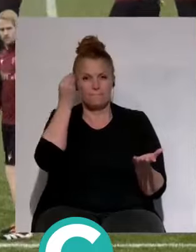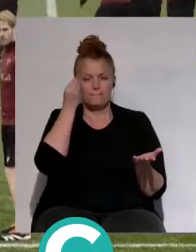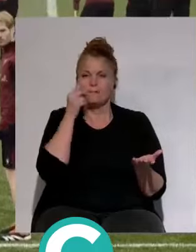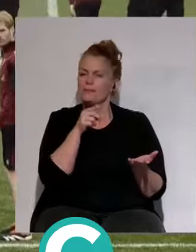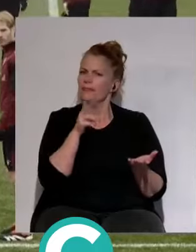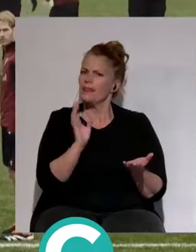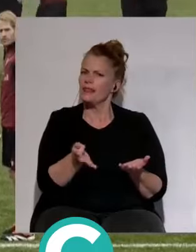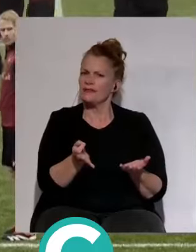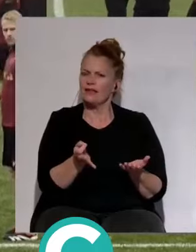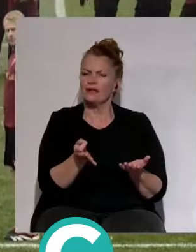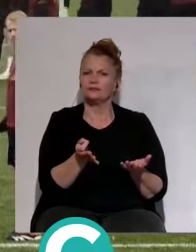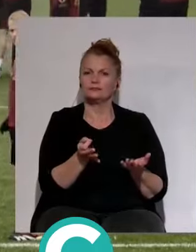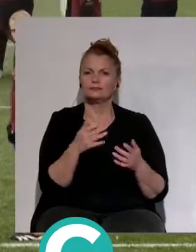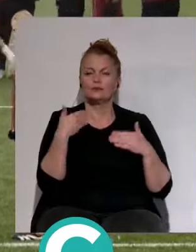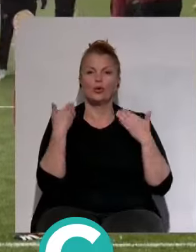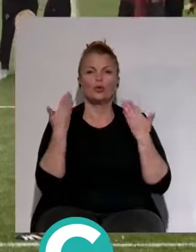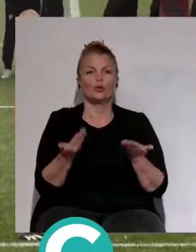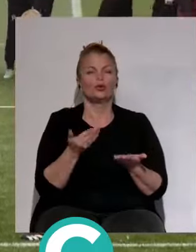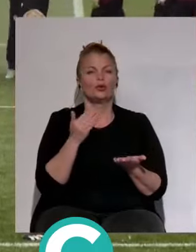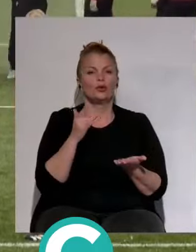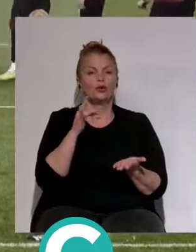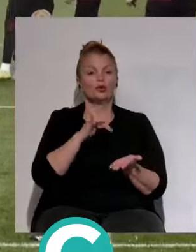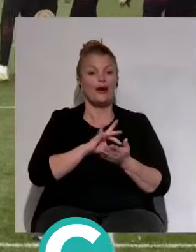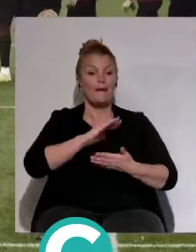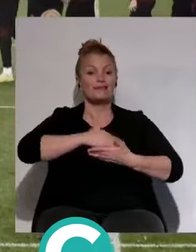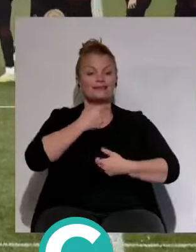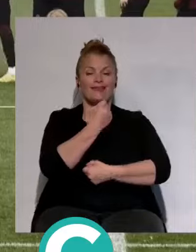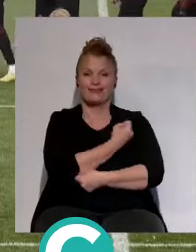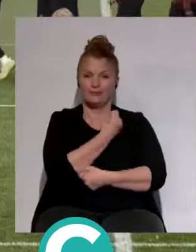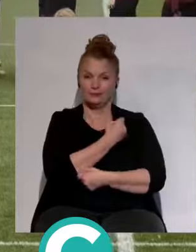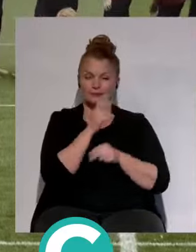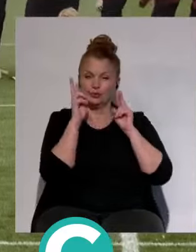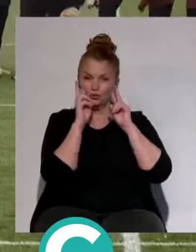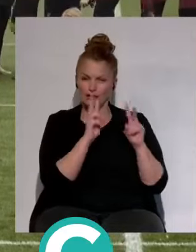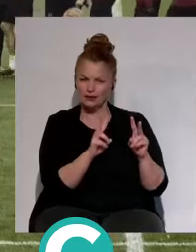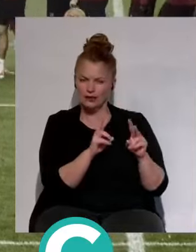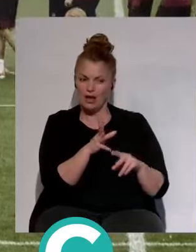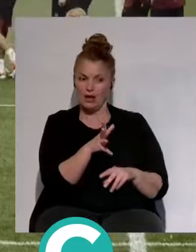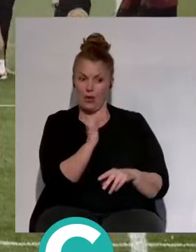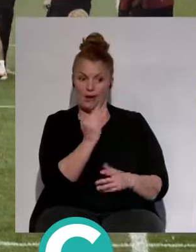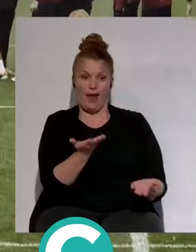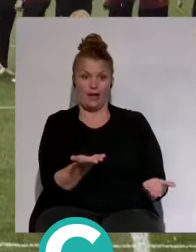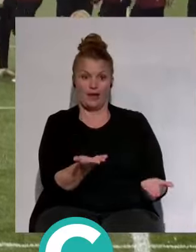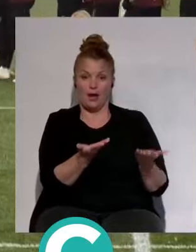Pero es verdad que cuando en diciembre tú ves lo que hay... Sí, claro.